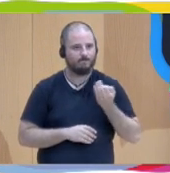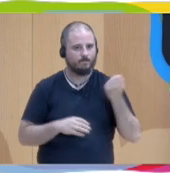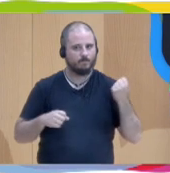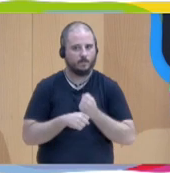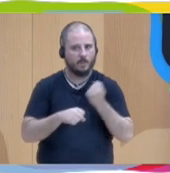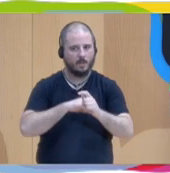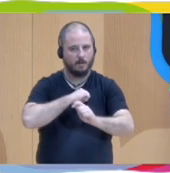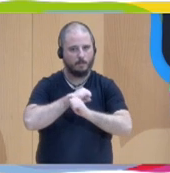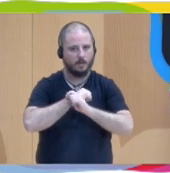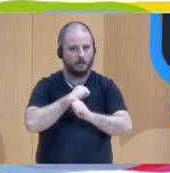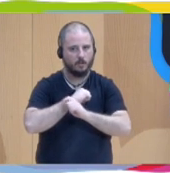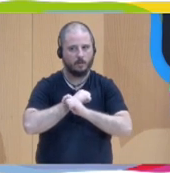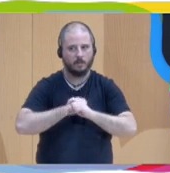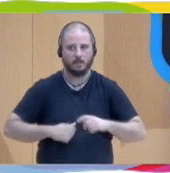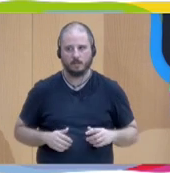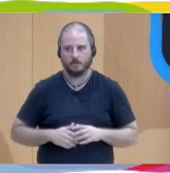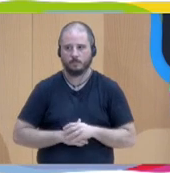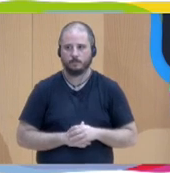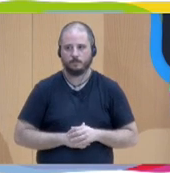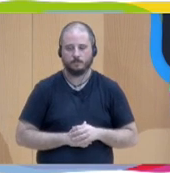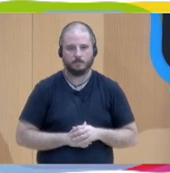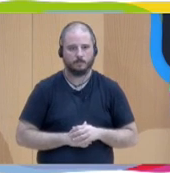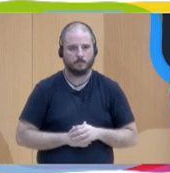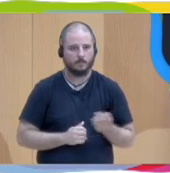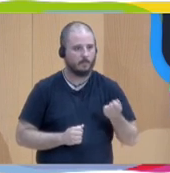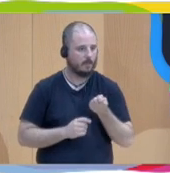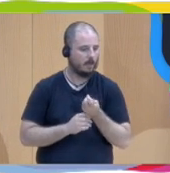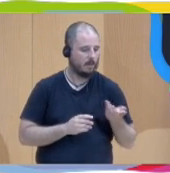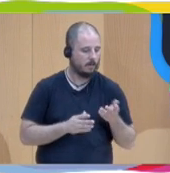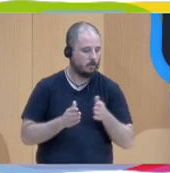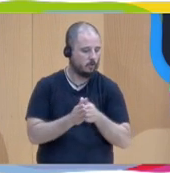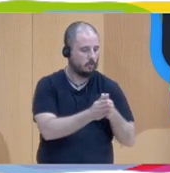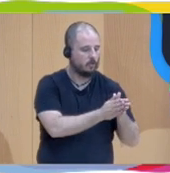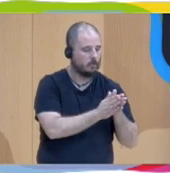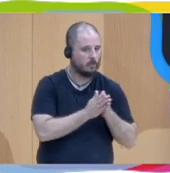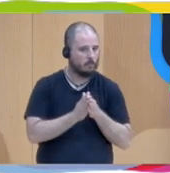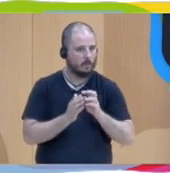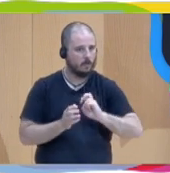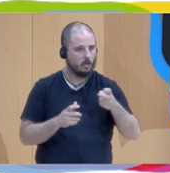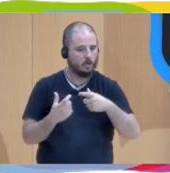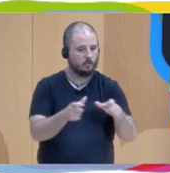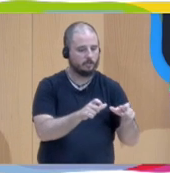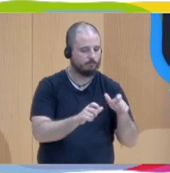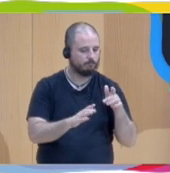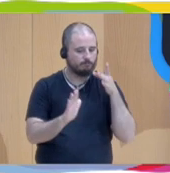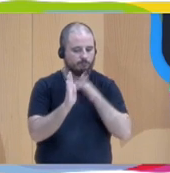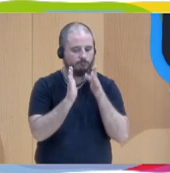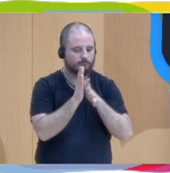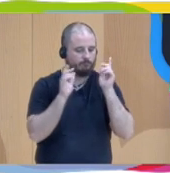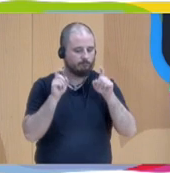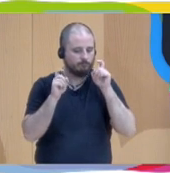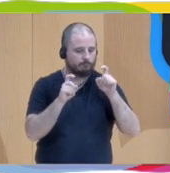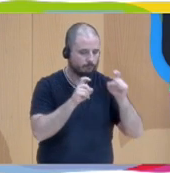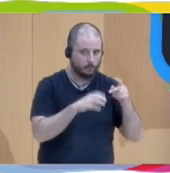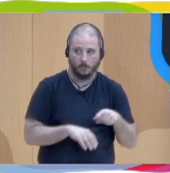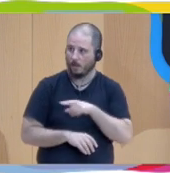estratégica el explicar al resto de compañeros y compañeras de los otros sectores. Aquí en la formación que se ha hecho